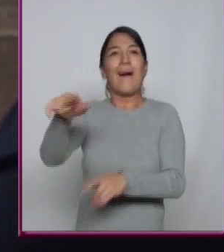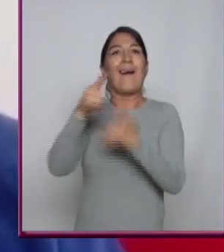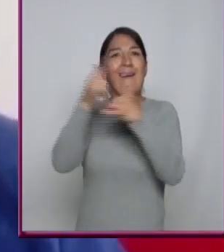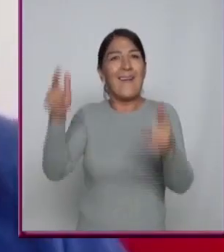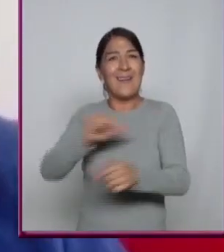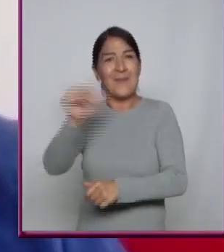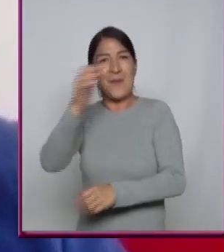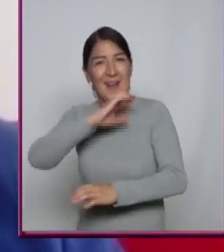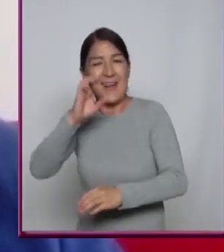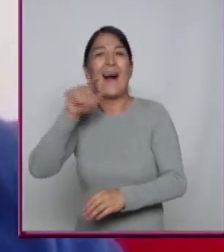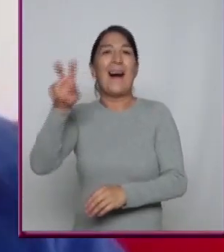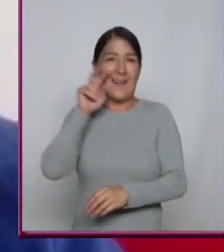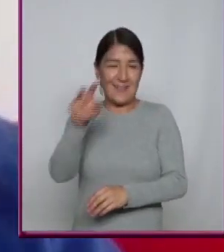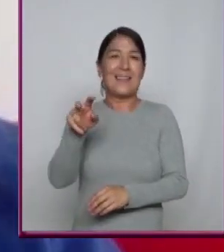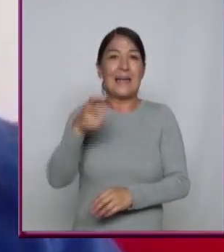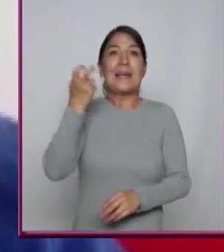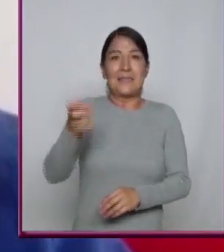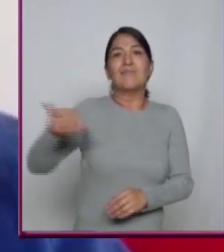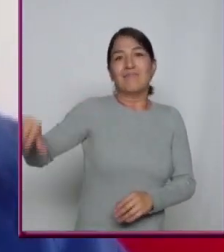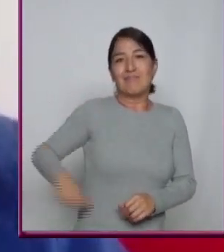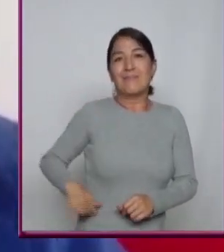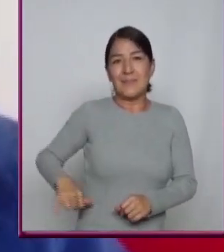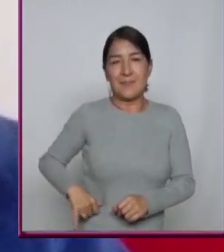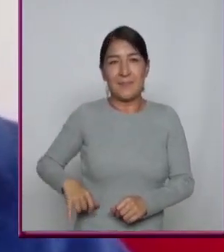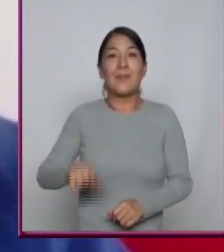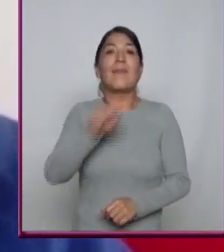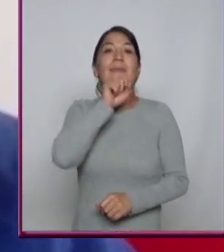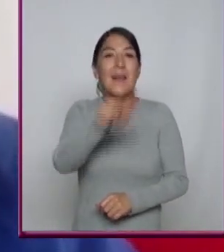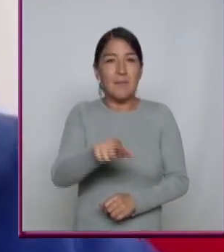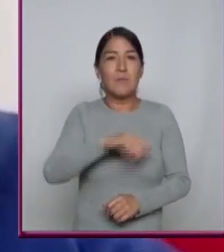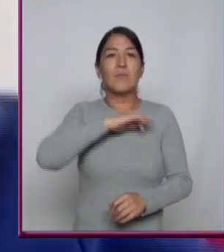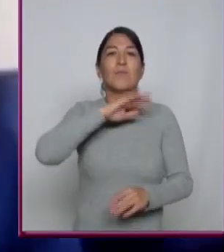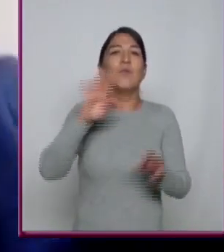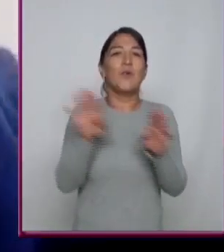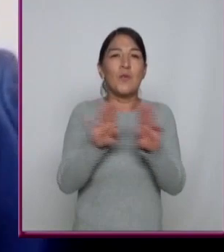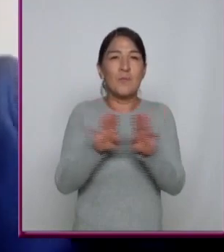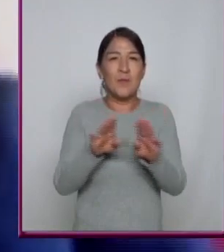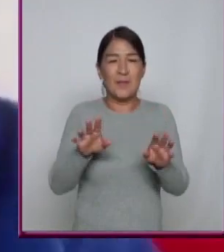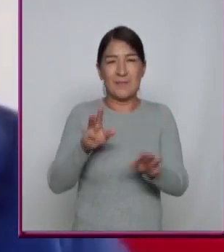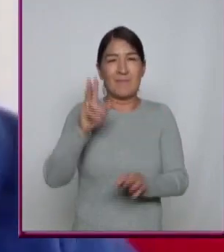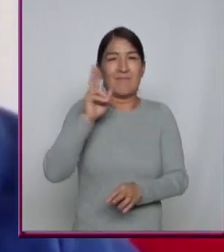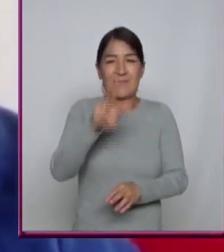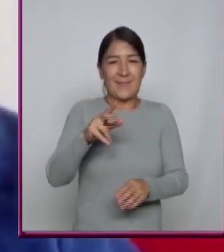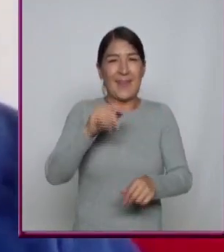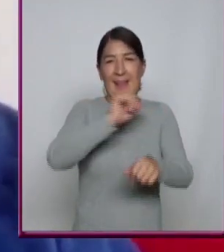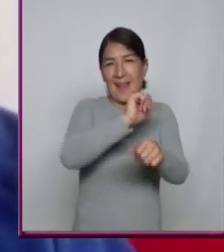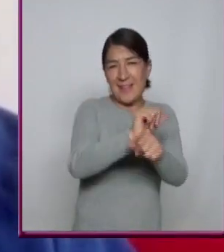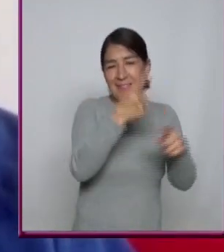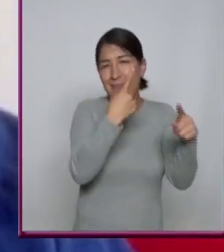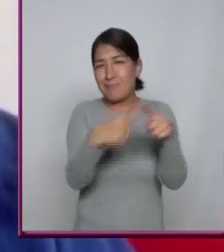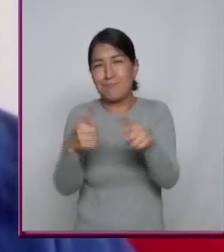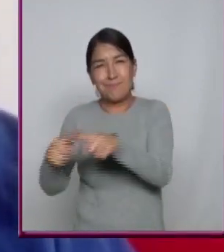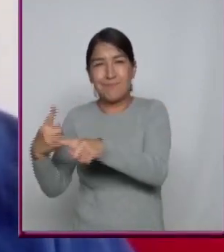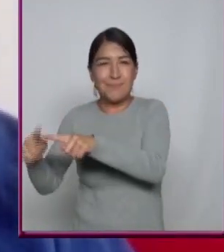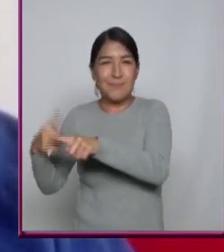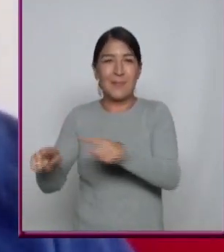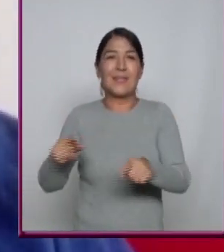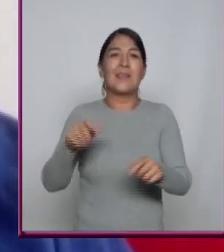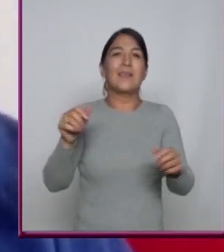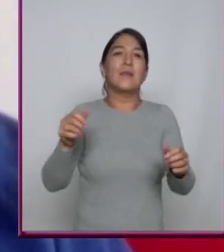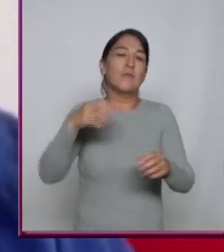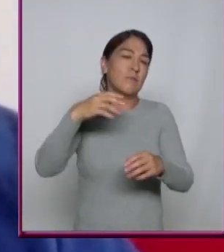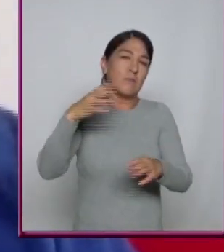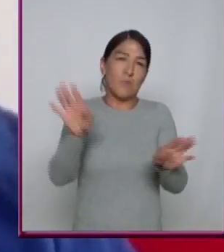Entonces yo lo veo Muy interesante Y también para todo Este gran nicho De artistas Que pertenecen A la industria